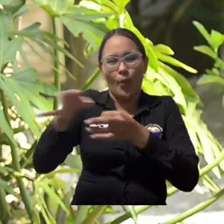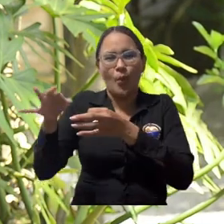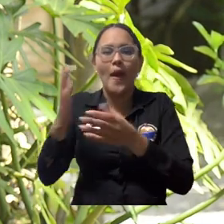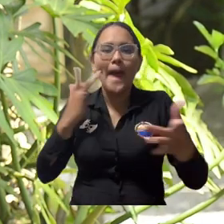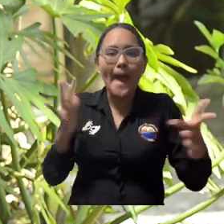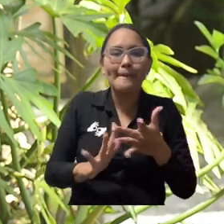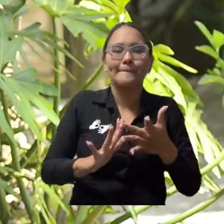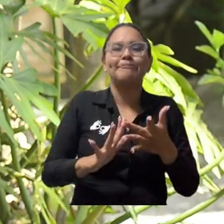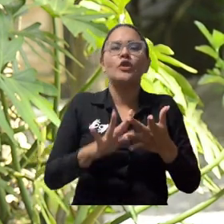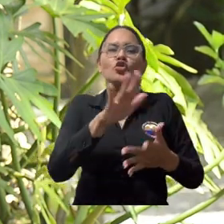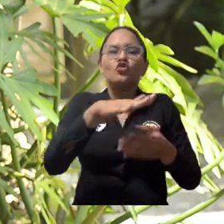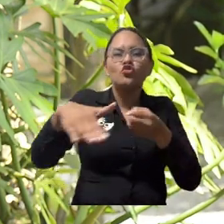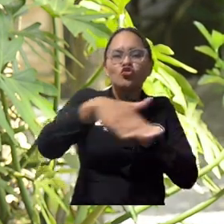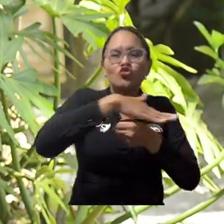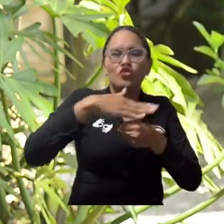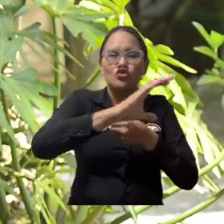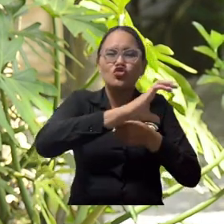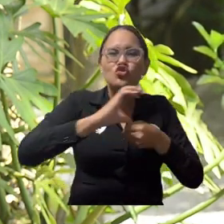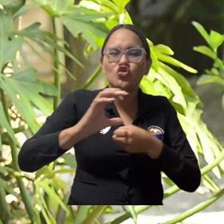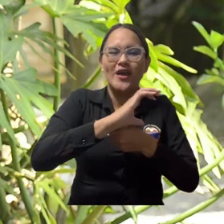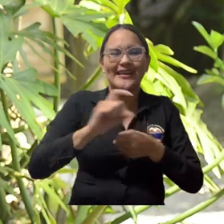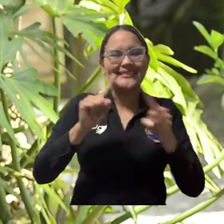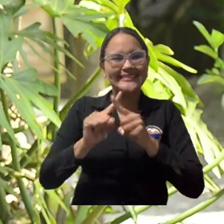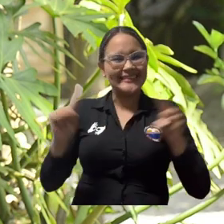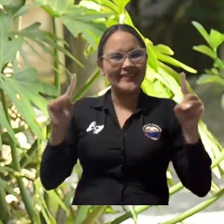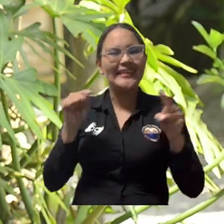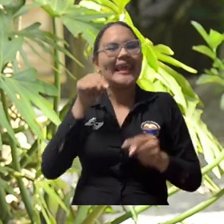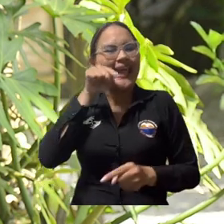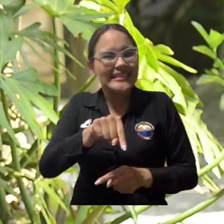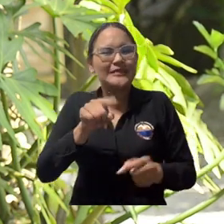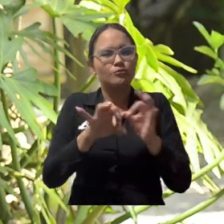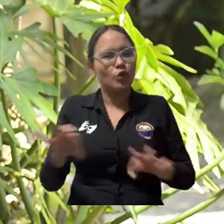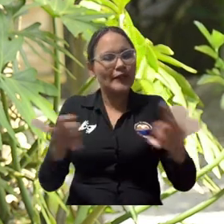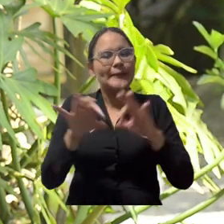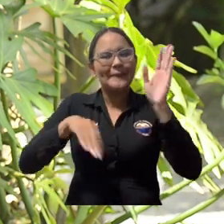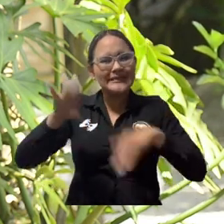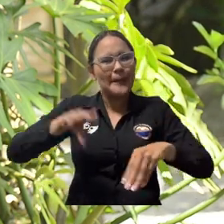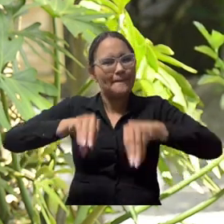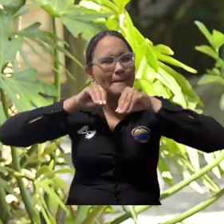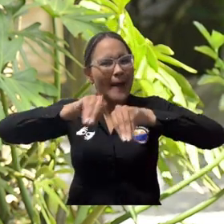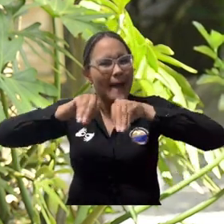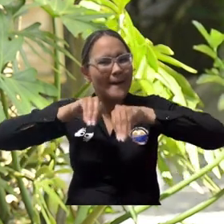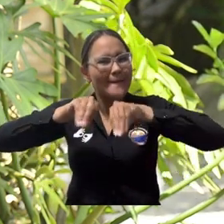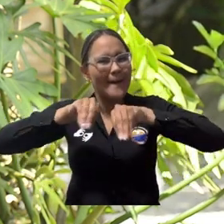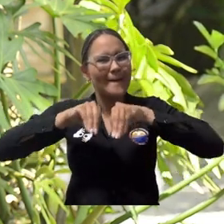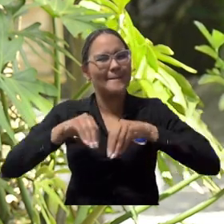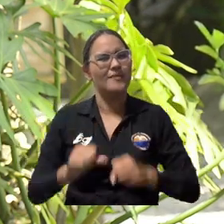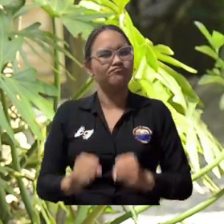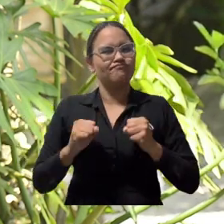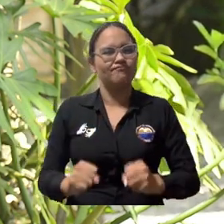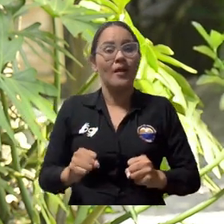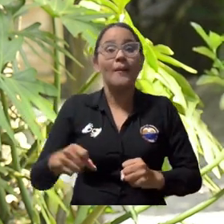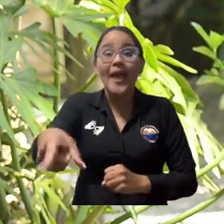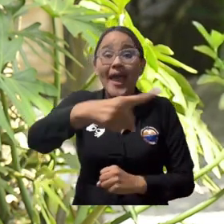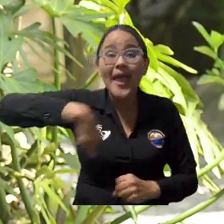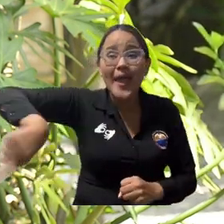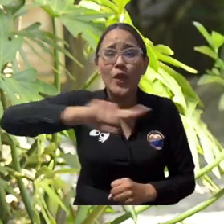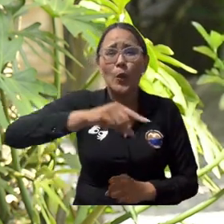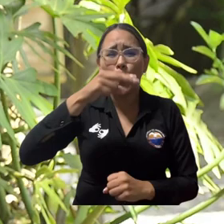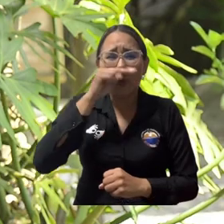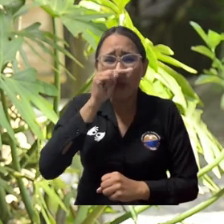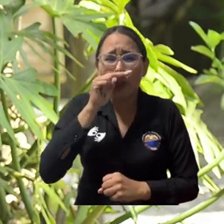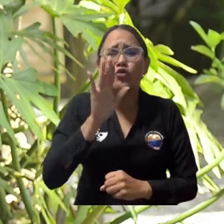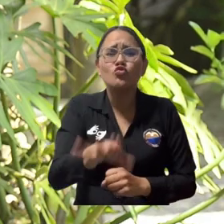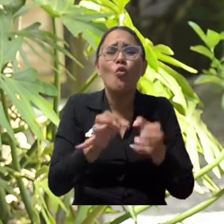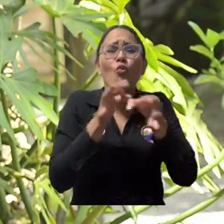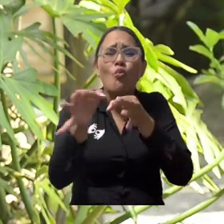convertirnos en factor diferencial de ese proceso formativo para darle oportunidades a los niños en las